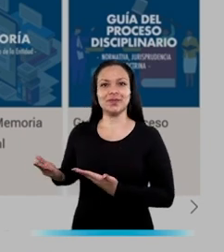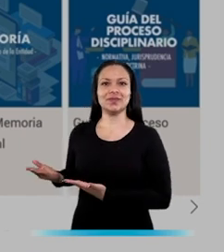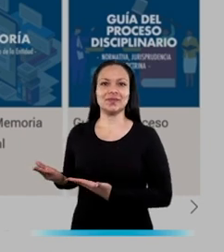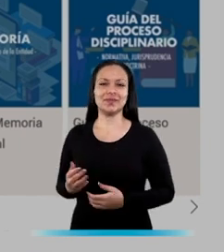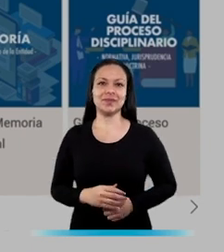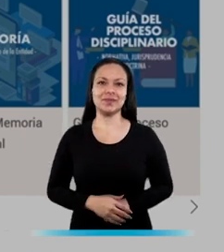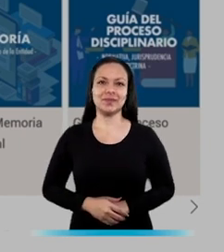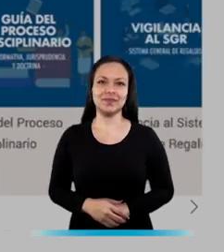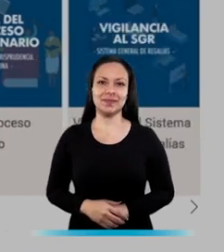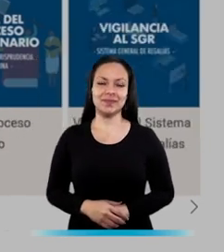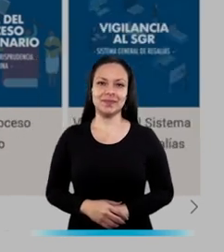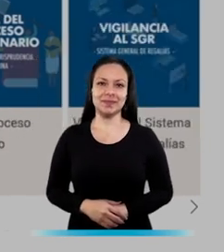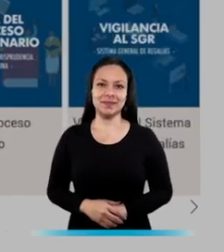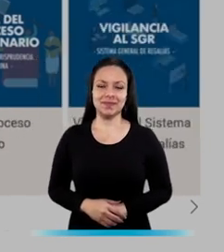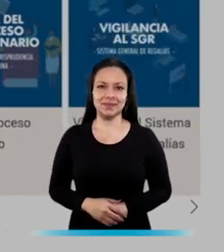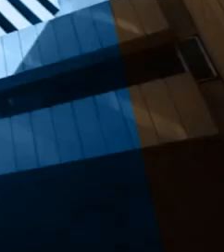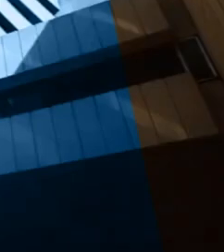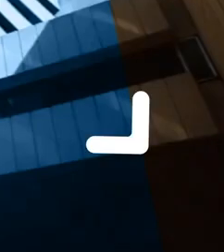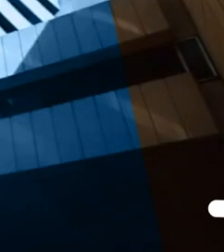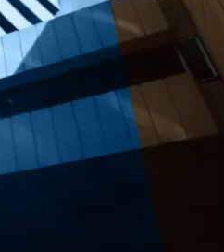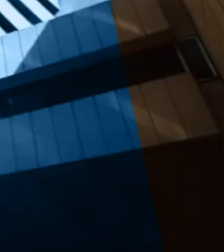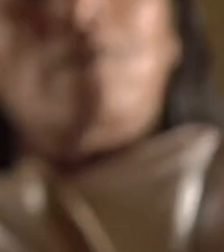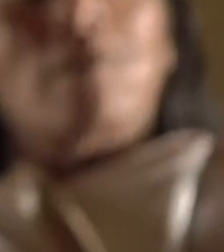.procuraduría.gov.co.